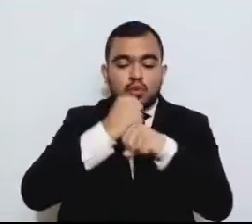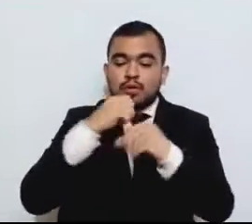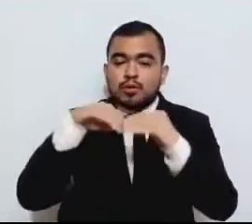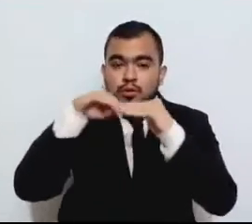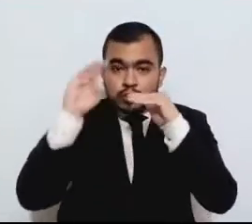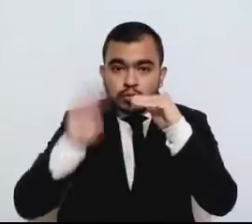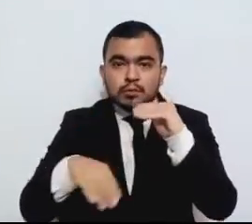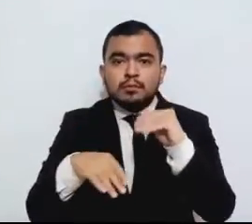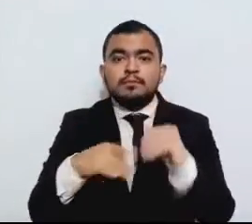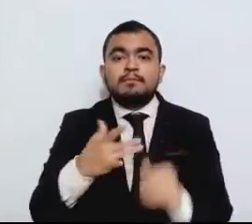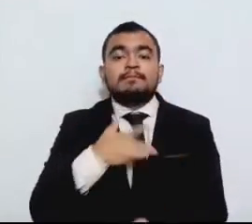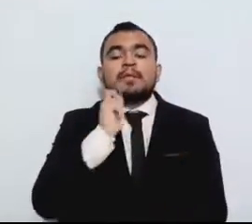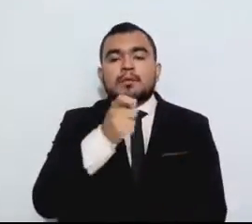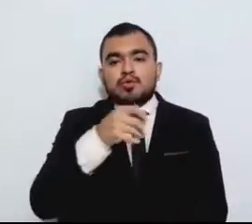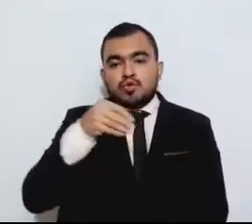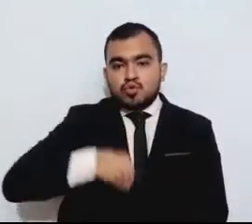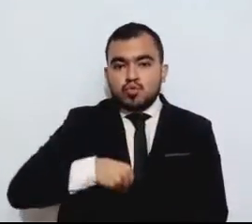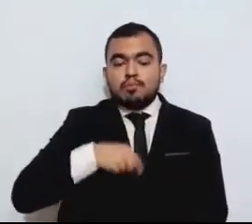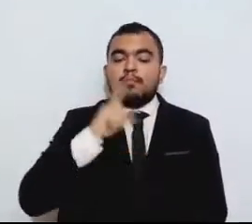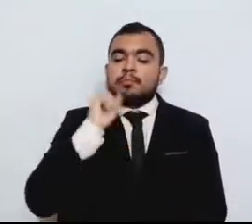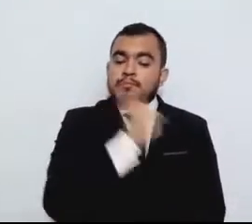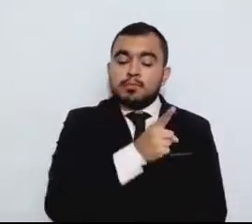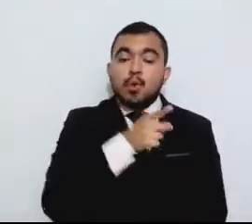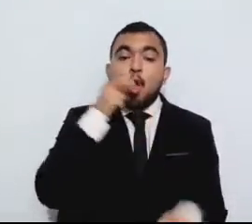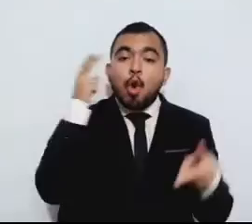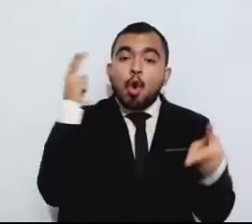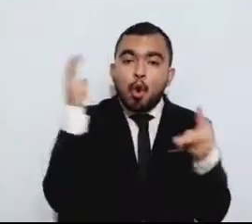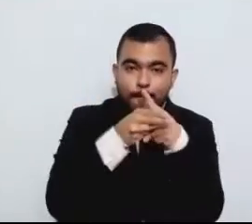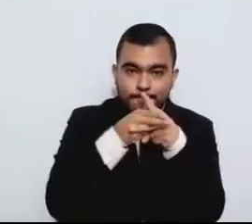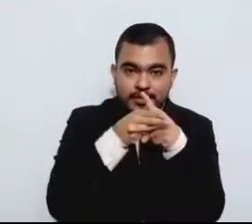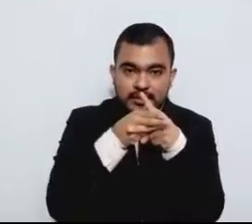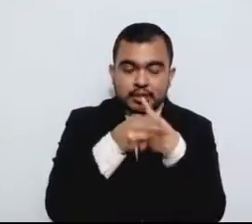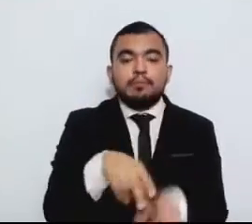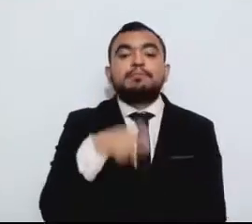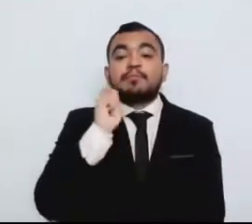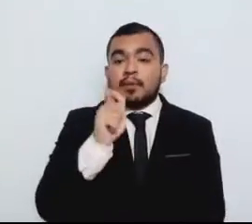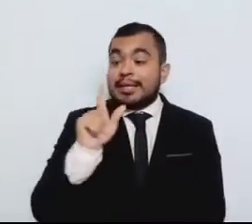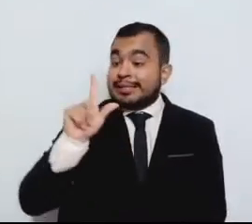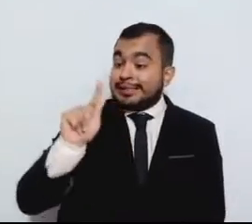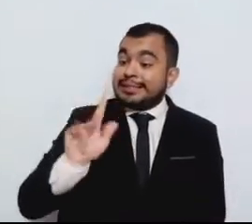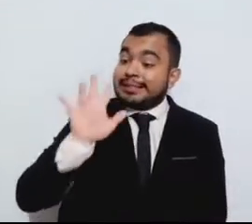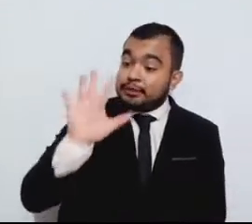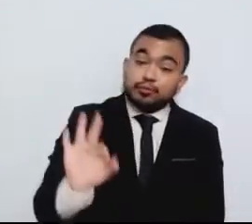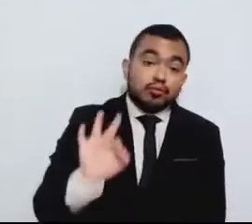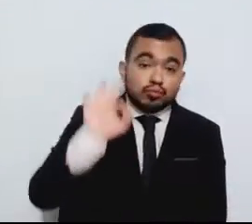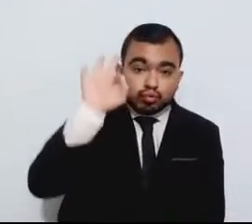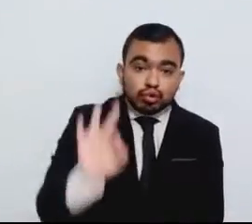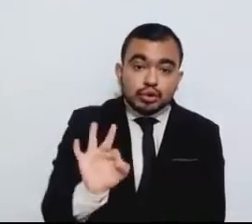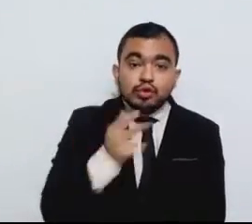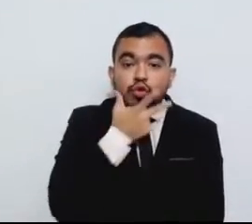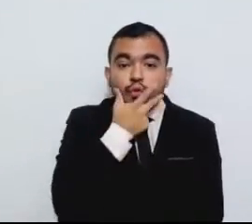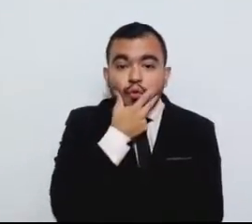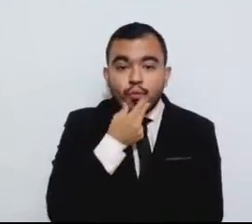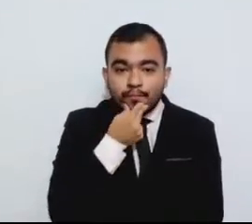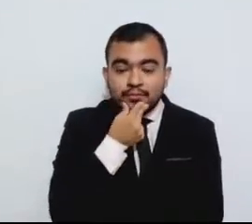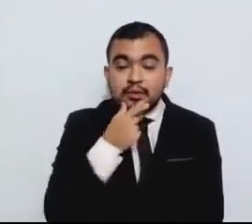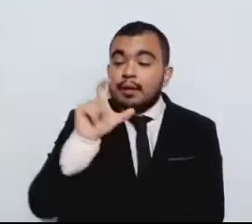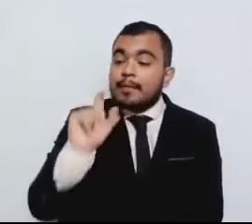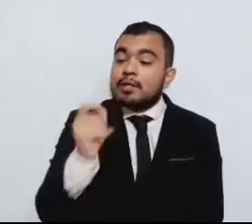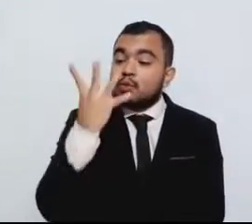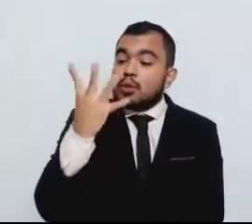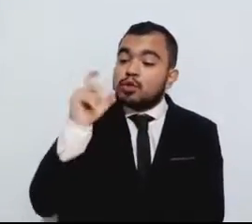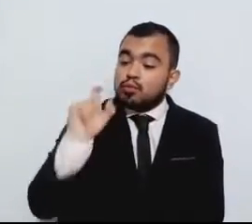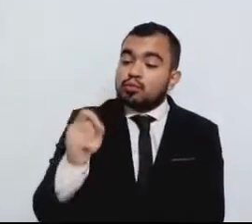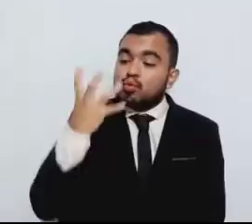homicidio, de las cuales 75 por ciento fueron hombres y 24.4 mujeres.